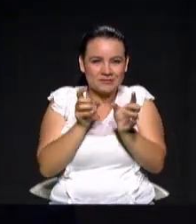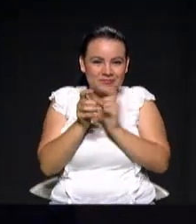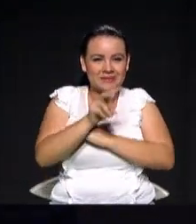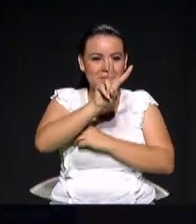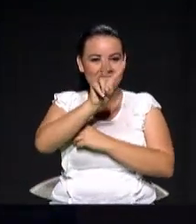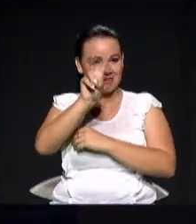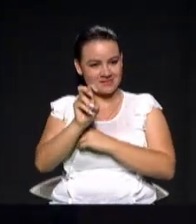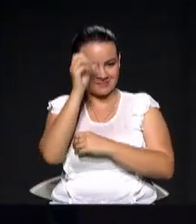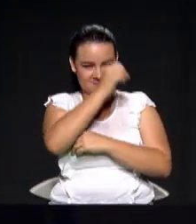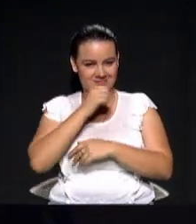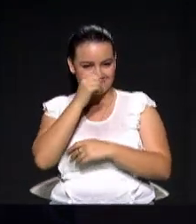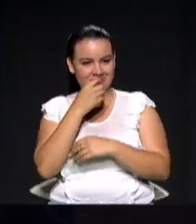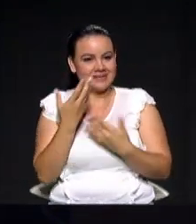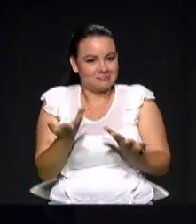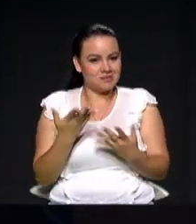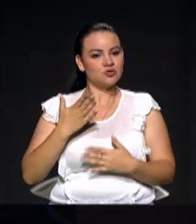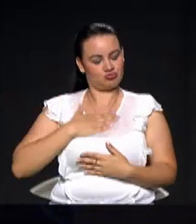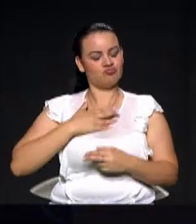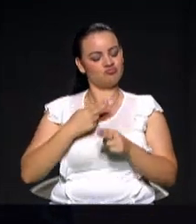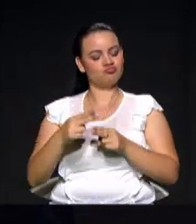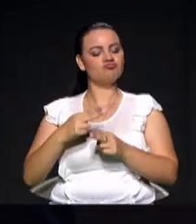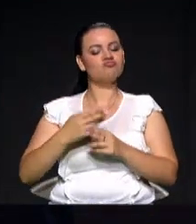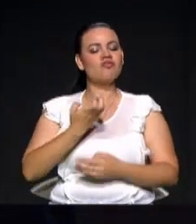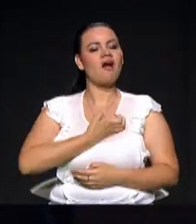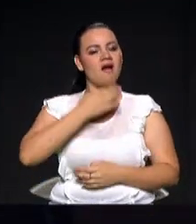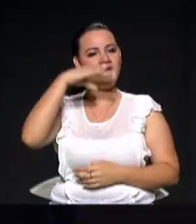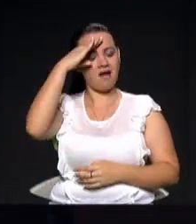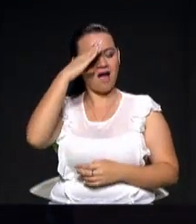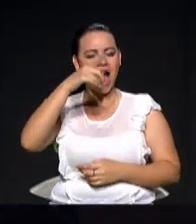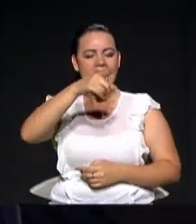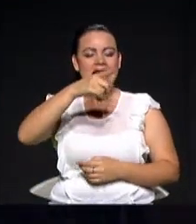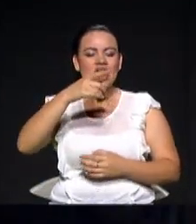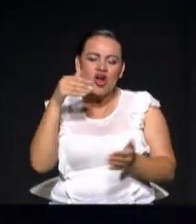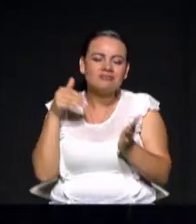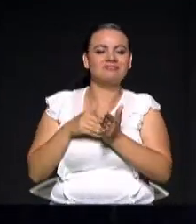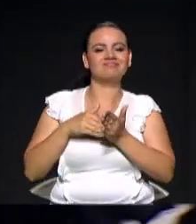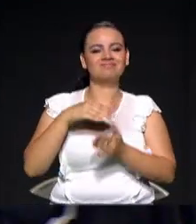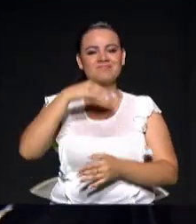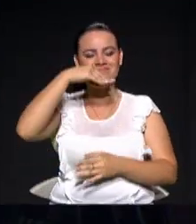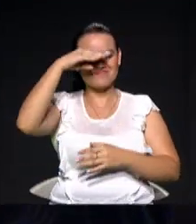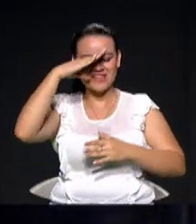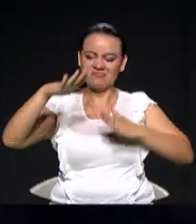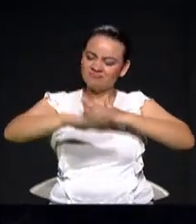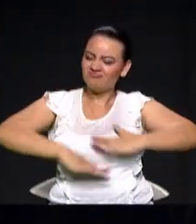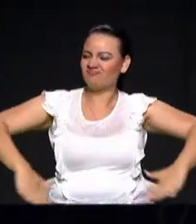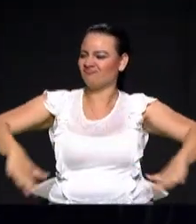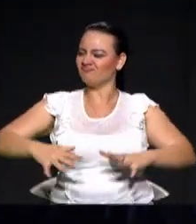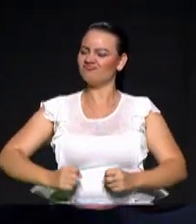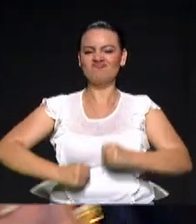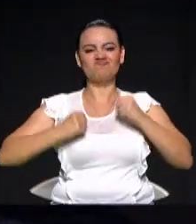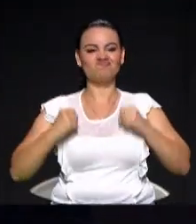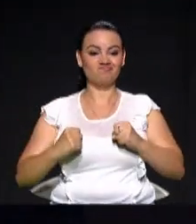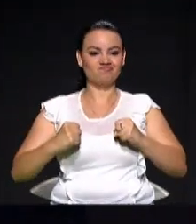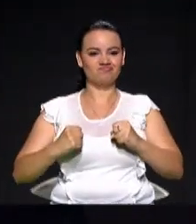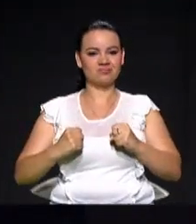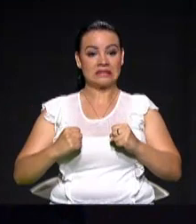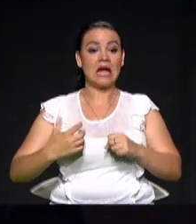el próximo alcalde de Medellín. Medellín va a recuperar la grandeza que tenía antes. Esa ciudad donde todos éramos